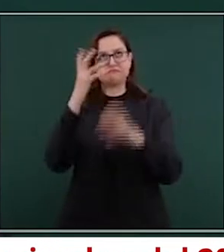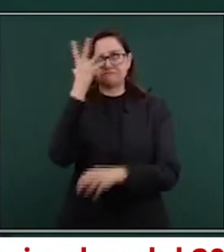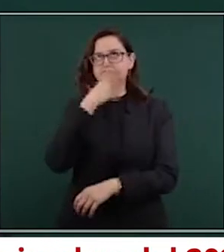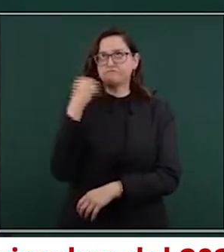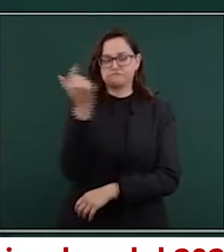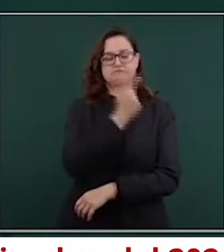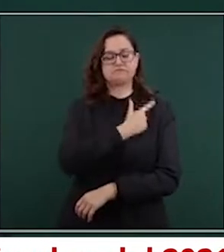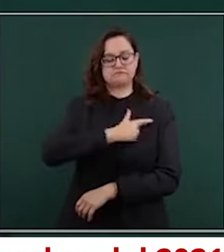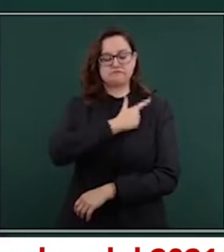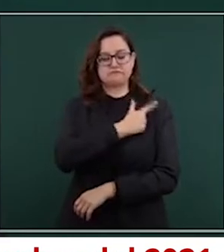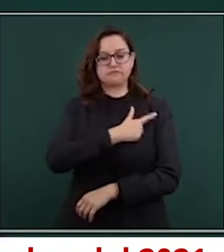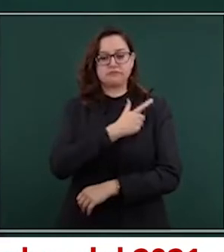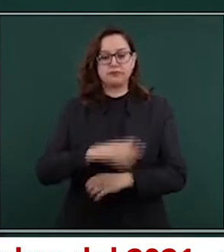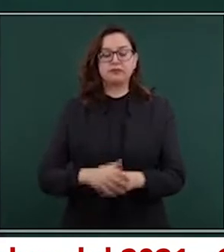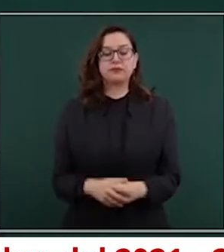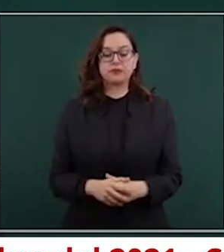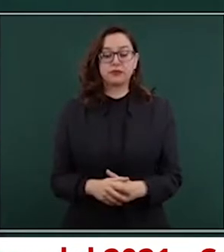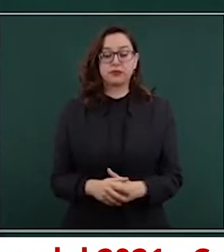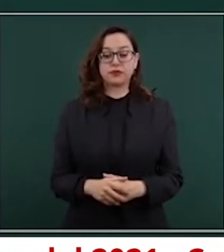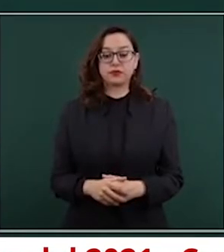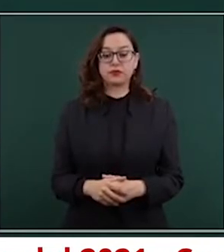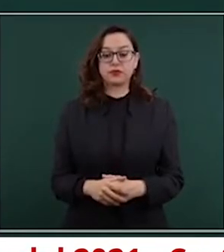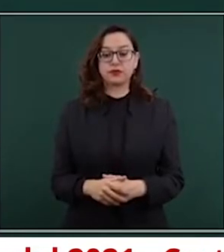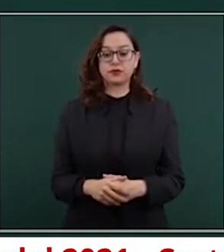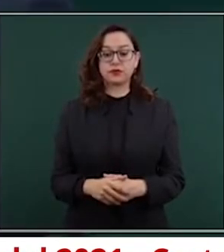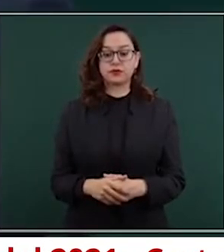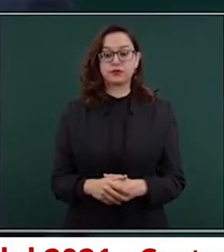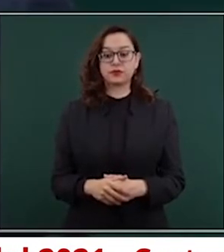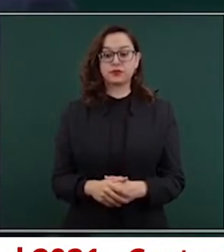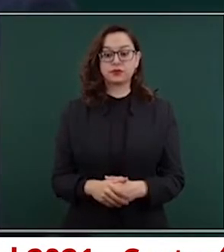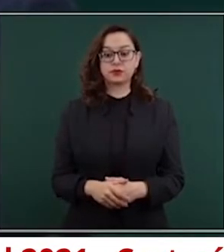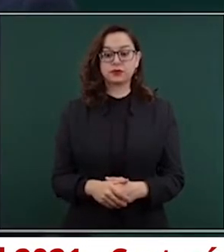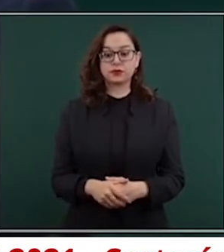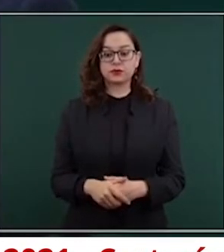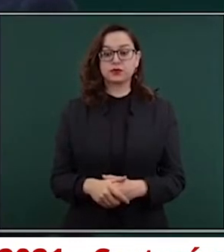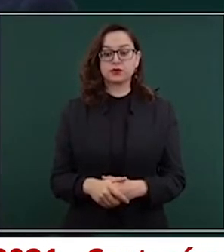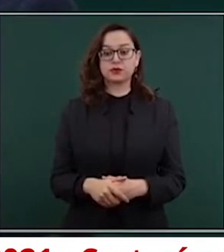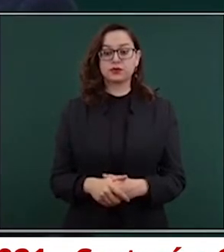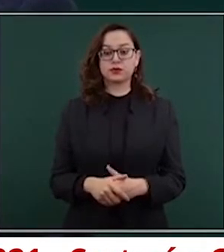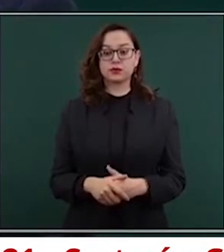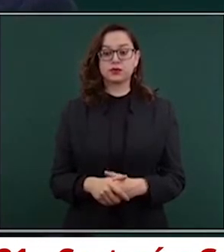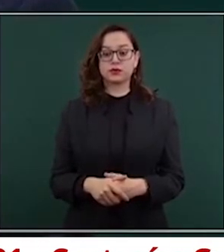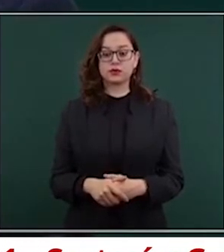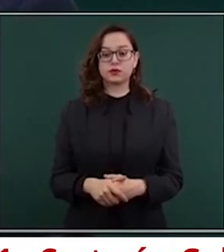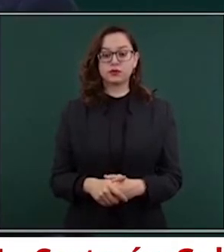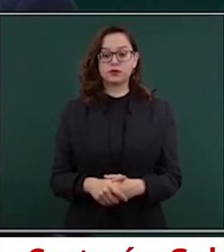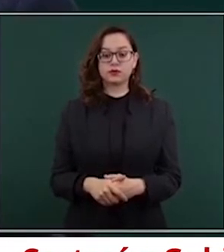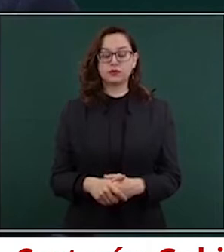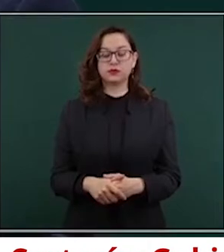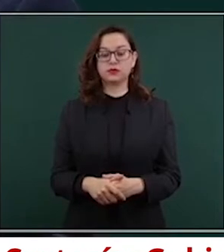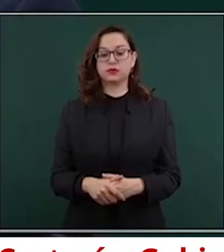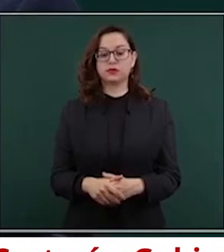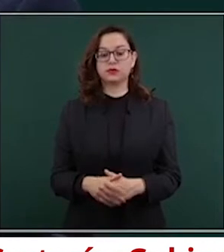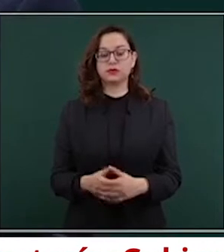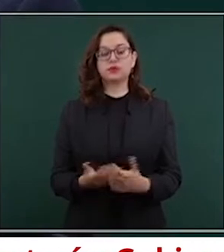informar sobre la situación